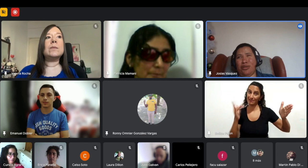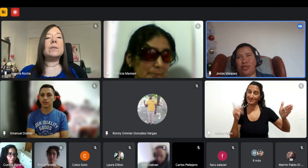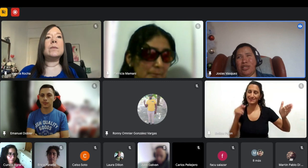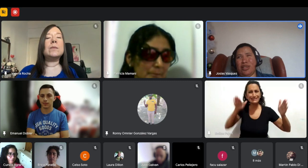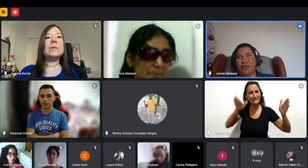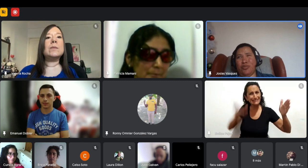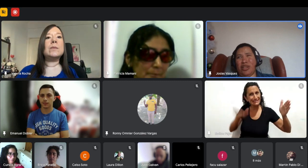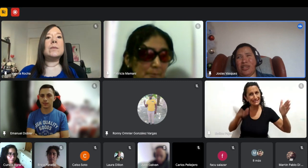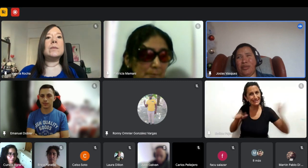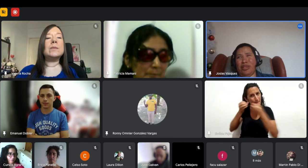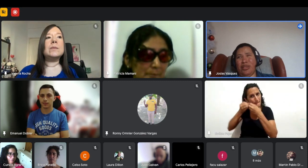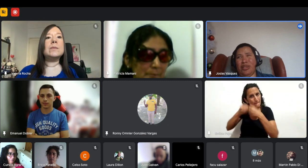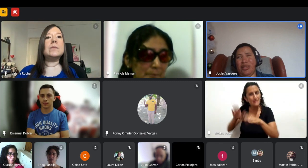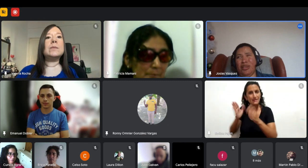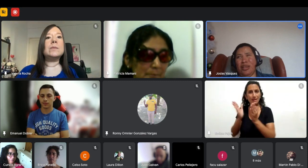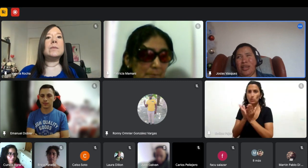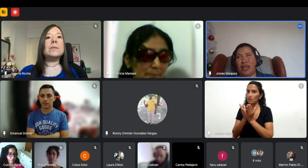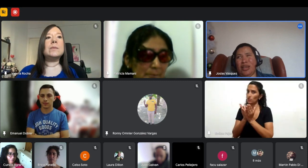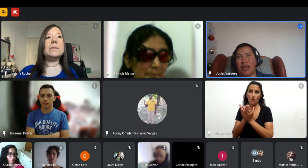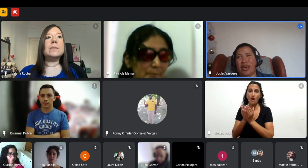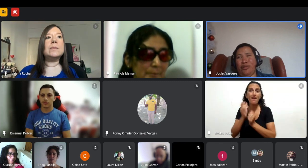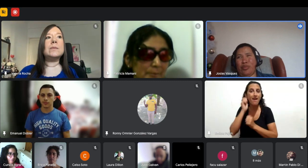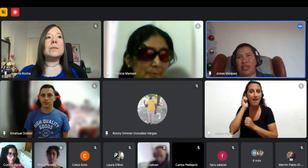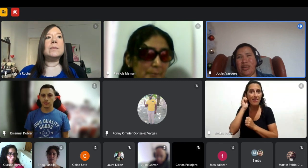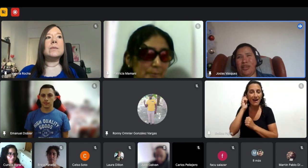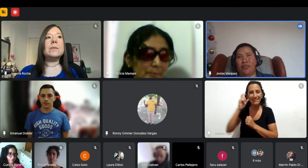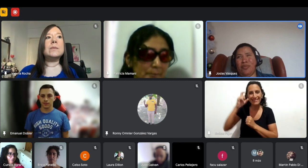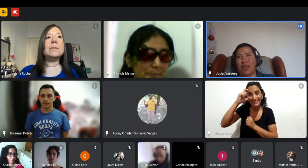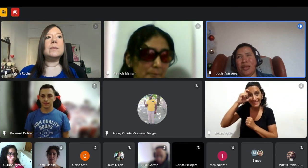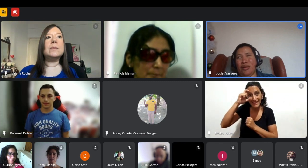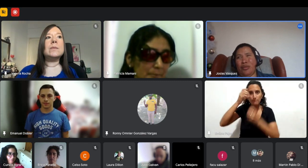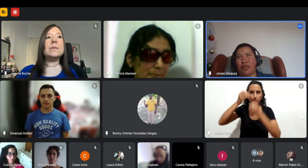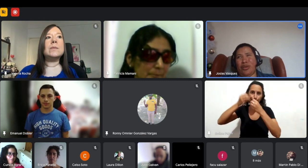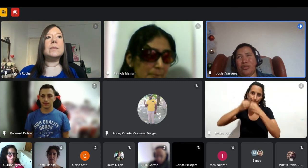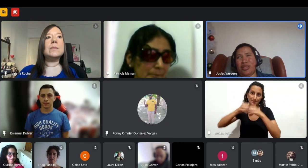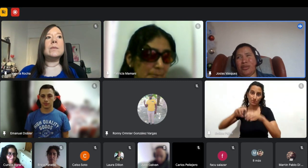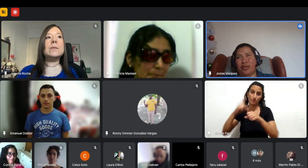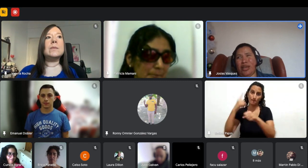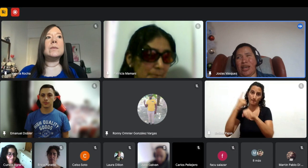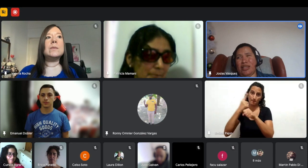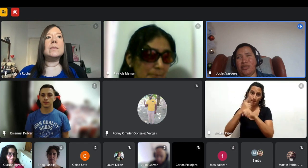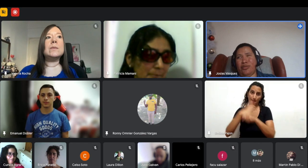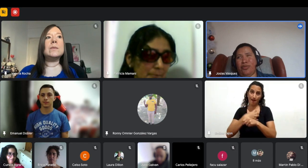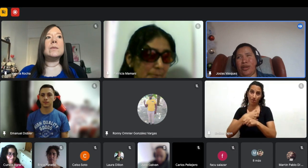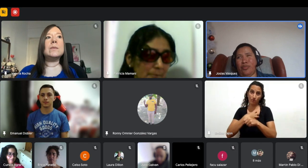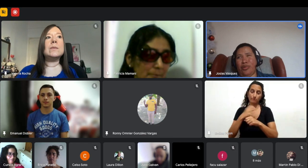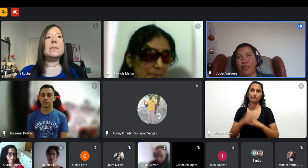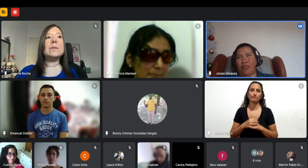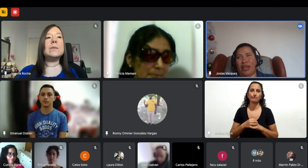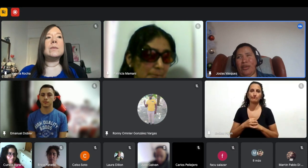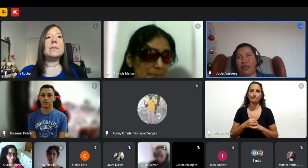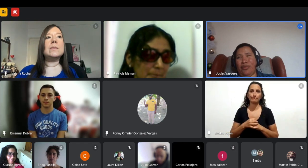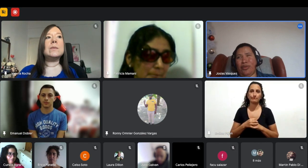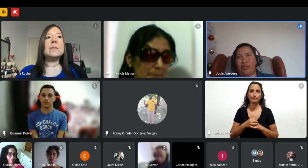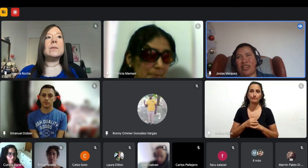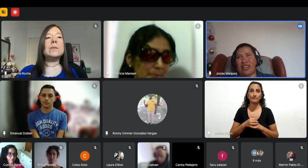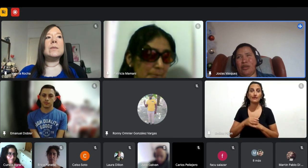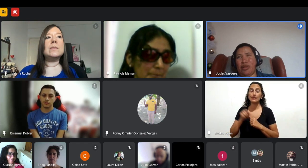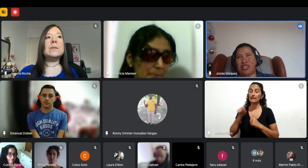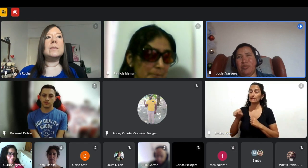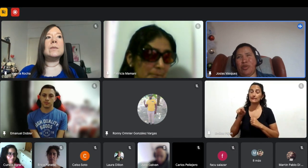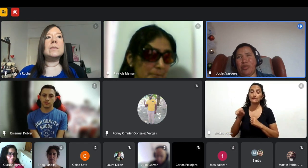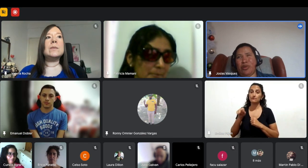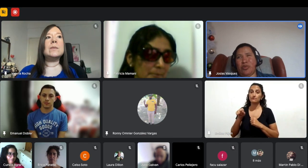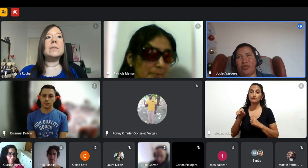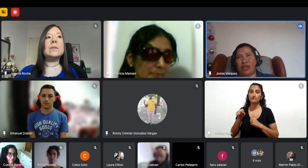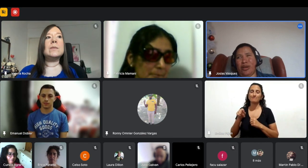empecé a estudiar a los 10 años prácticamente con primer grado pero yo siento que eso fue como fue una